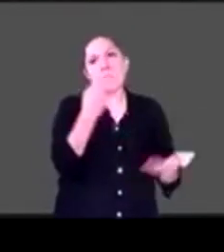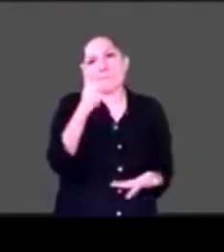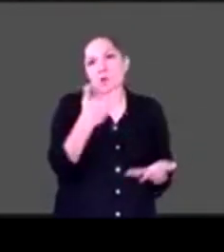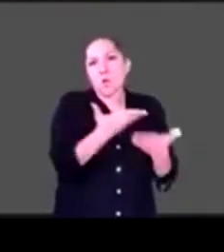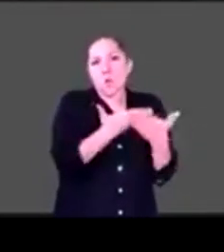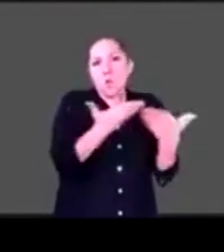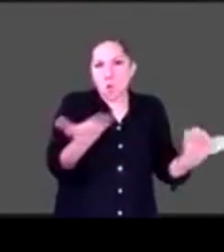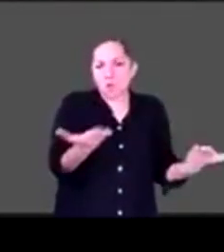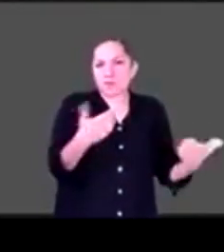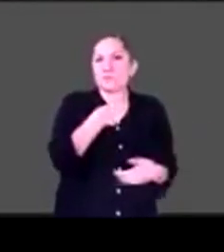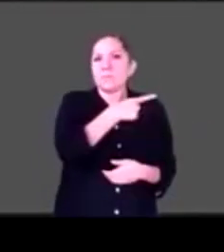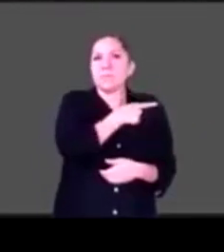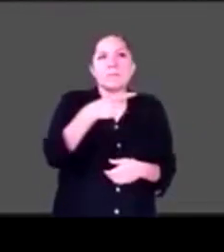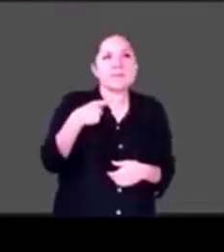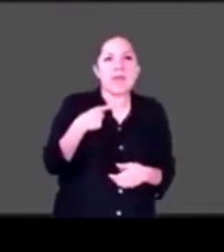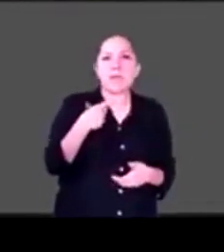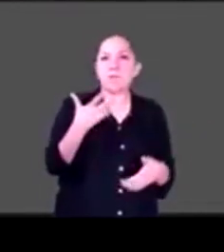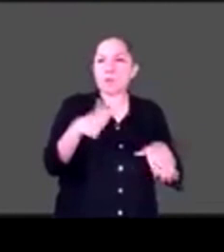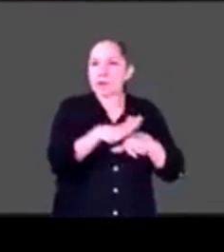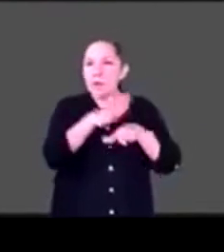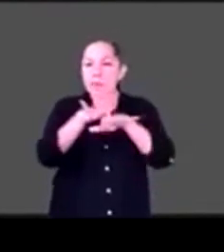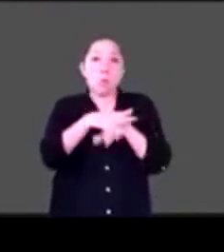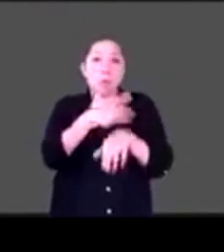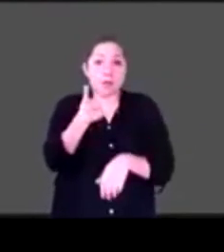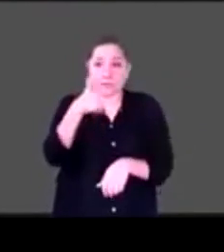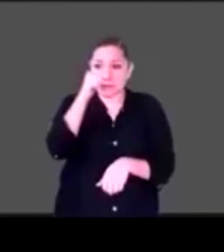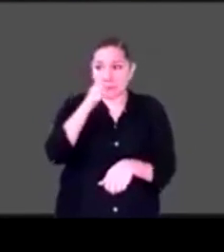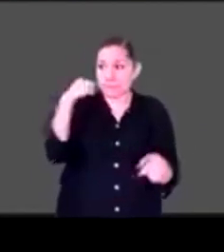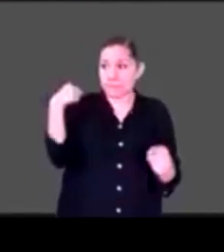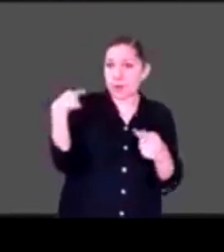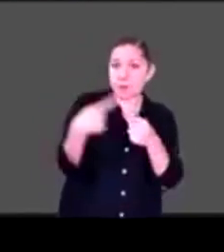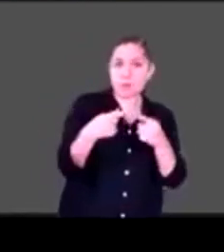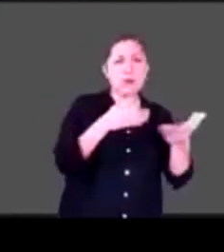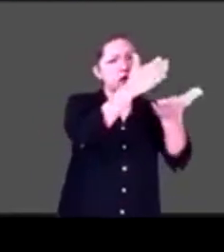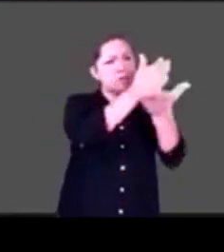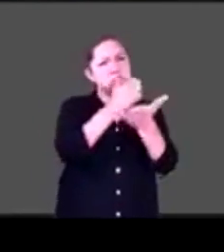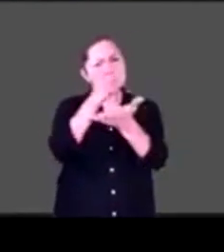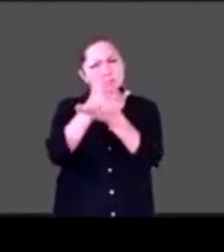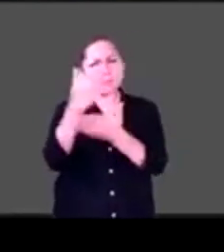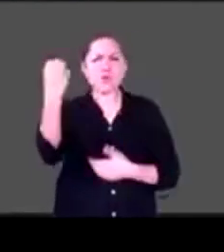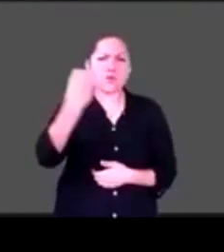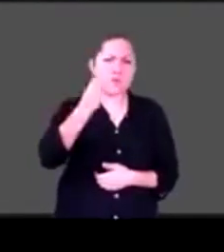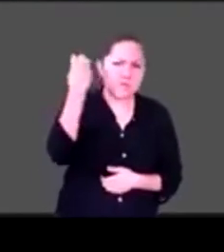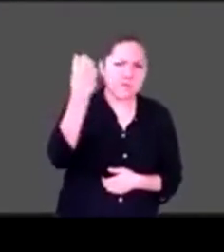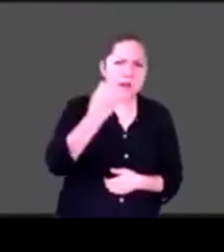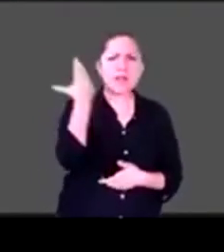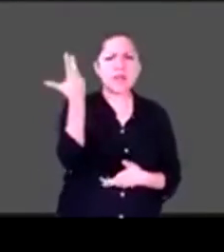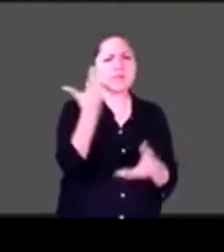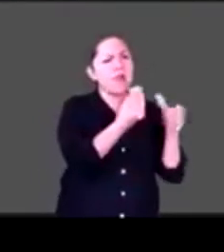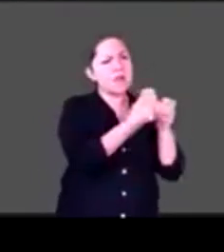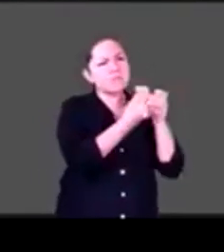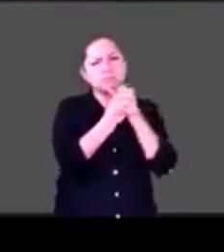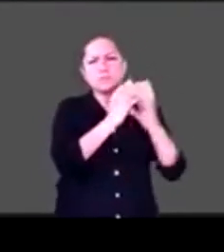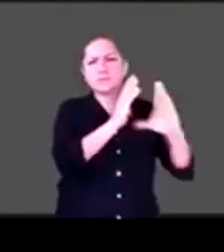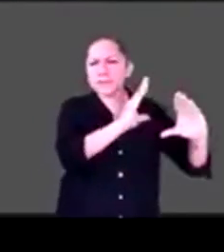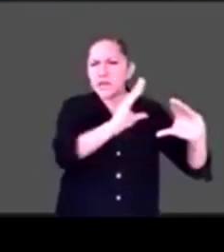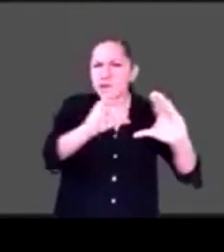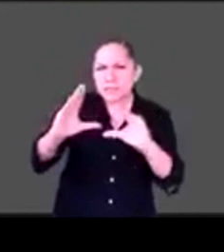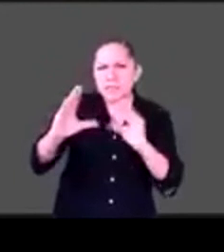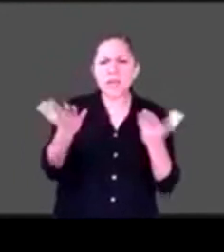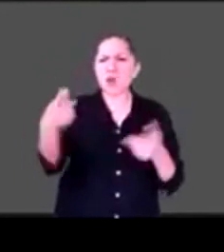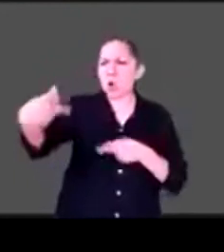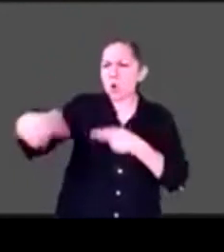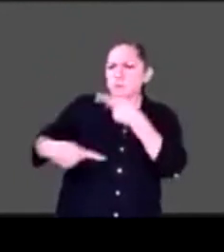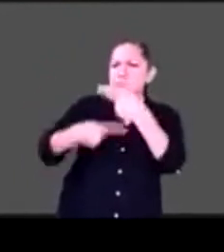profesional son conferencias y talleres. Y todo este trabajo de consultoría y todo este trabajo de dar conferencias y talleres ha